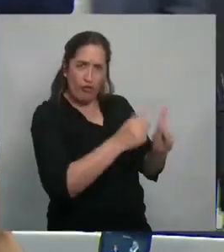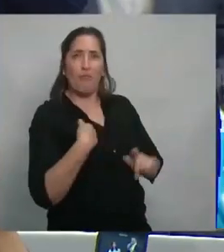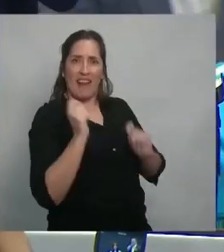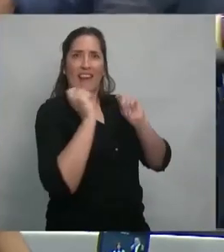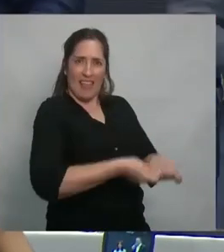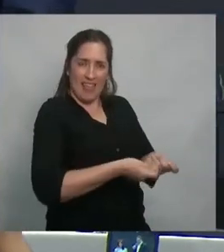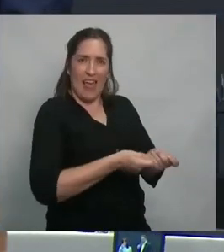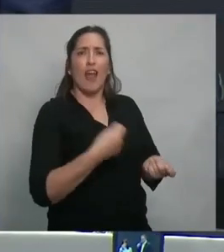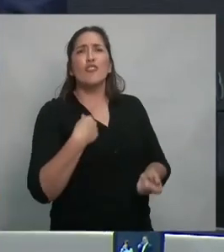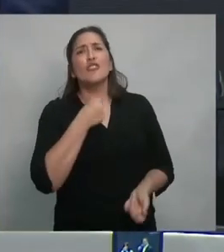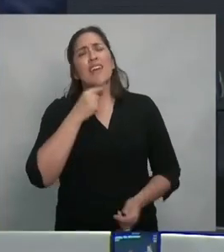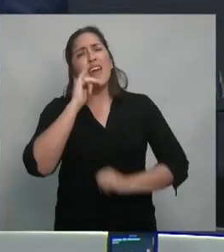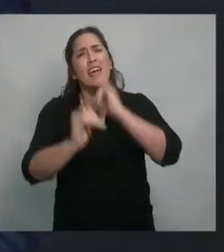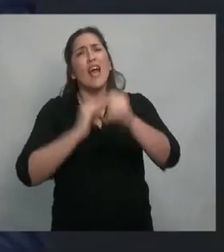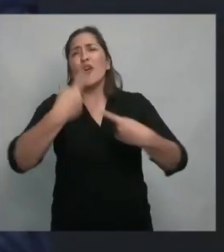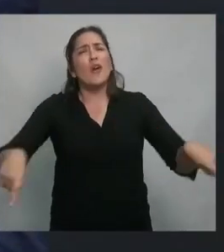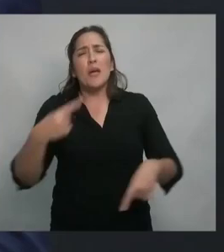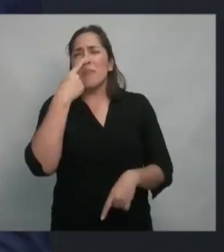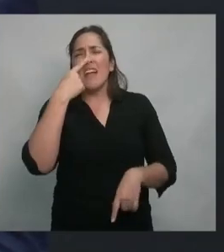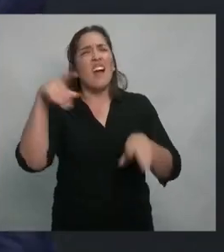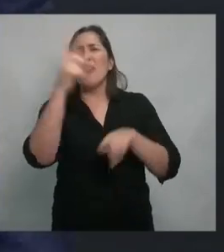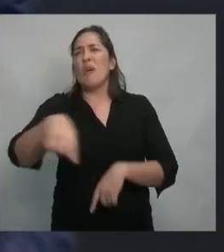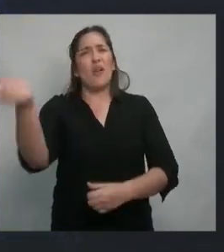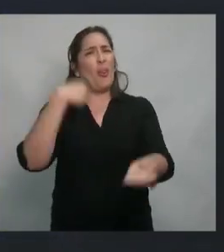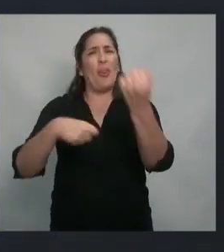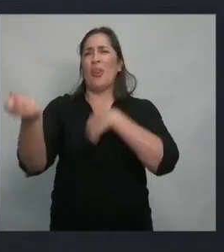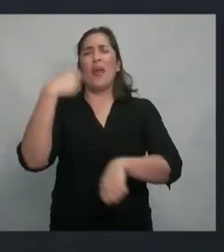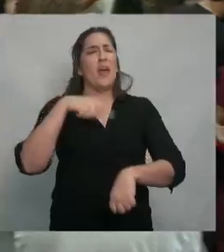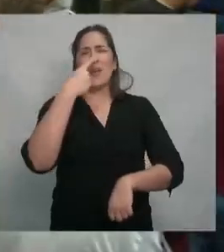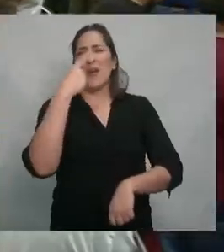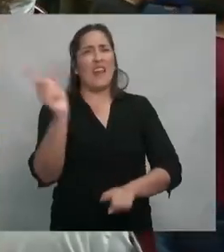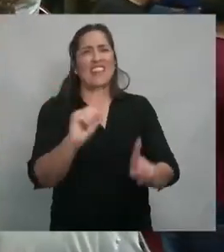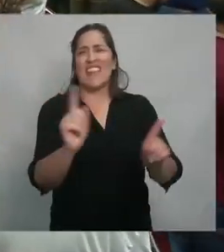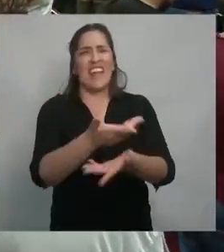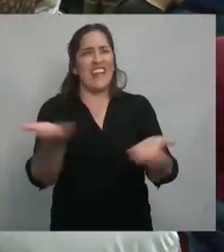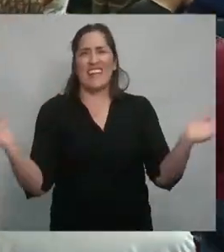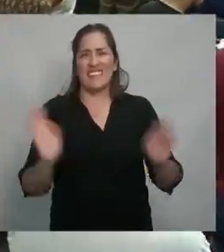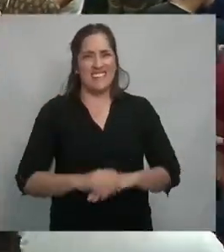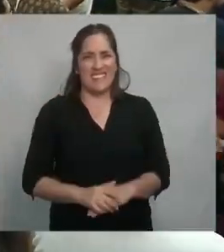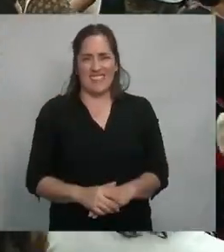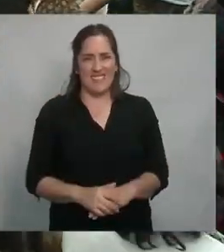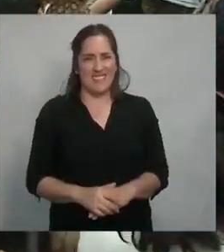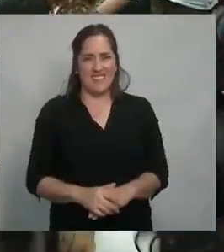Iba a decir cosas interesantísimas pero que no le interesan a nadie, así que vamos a hacer el regalo.